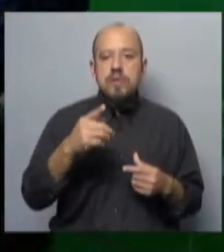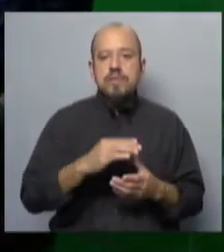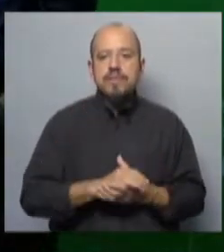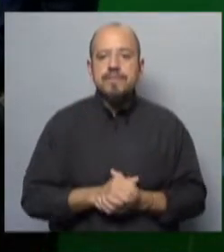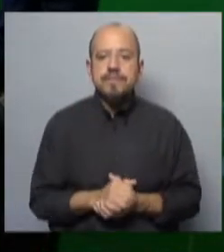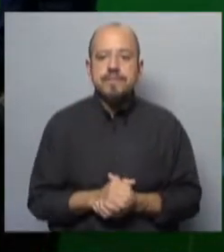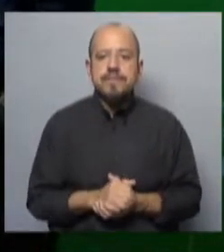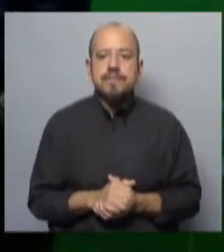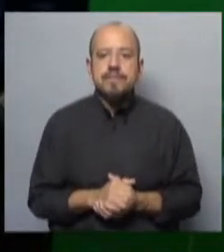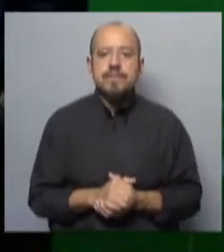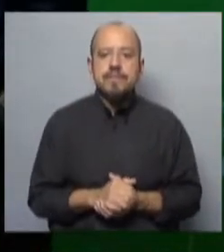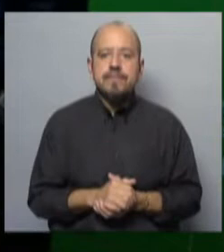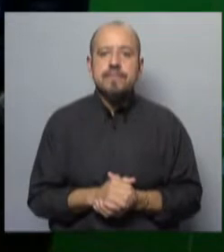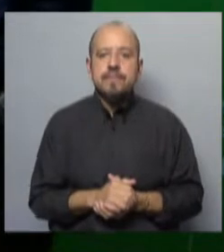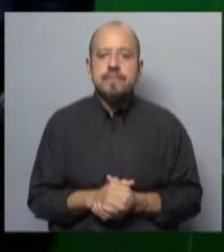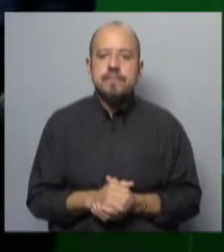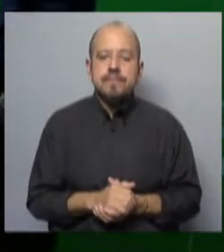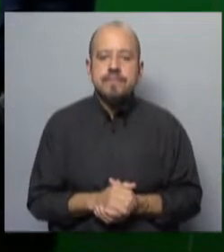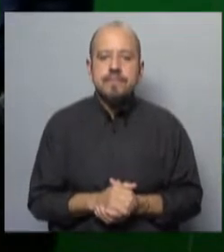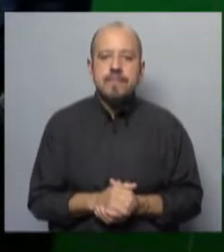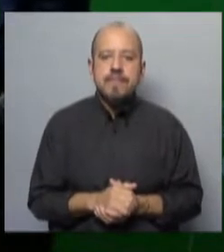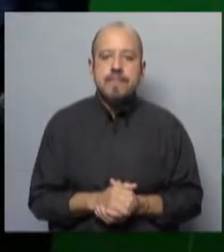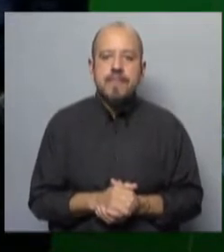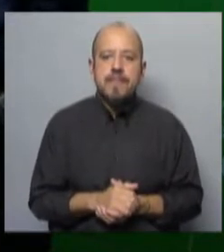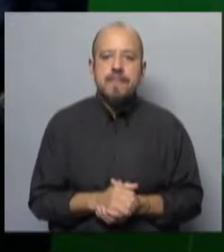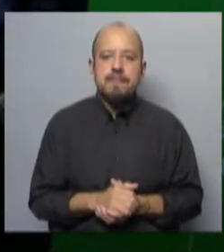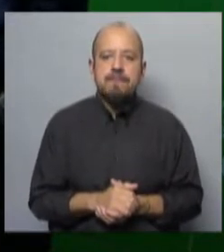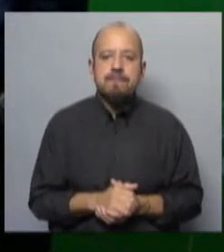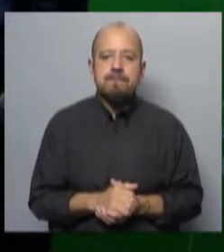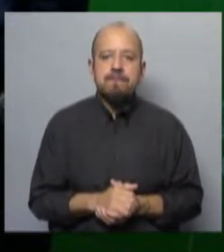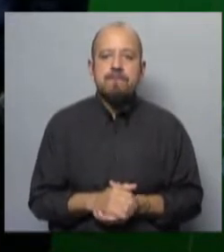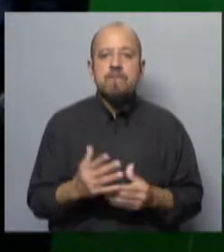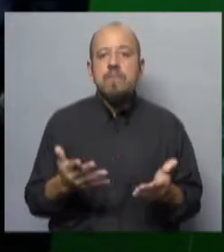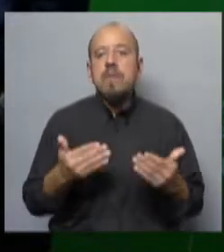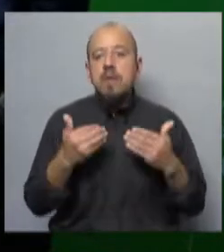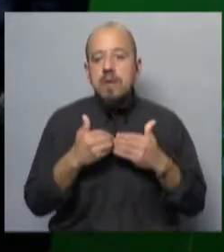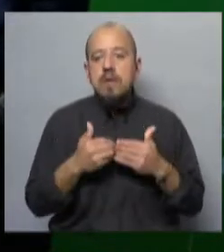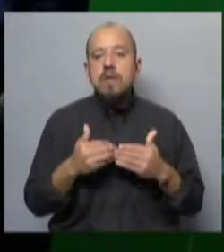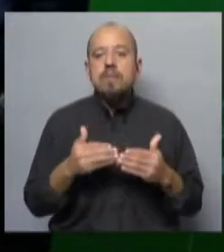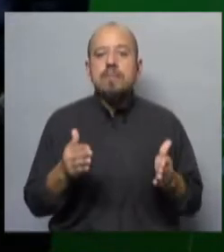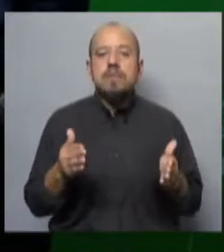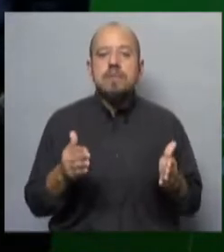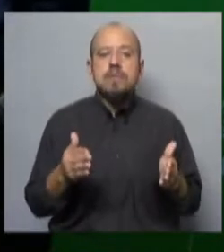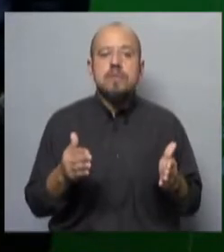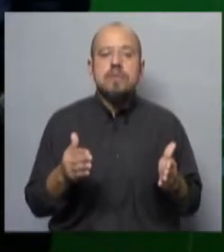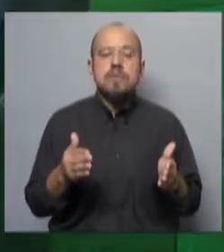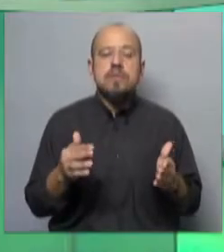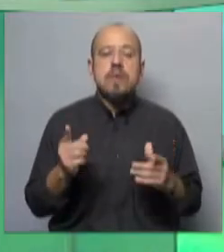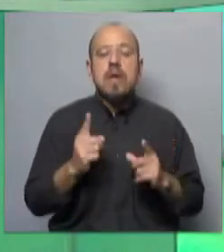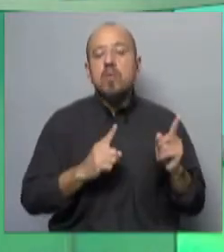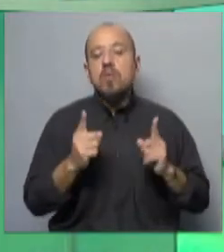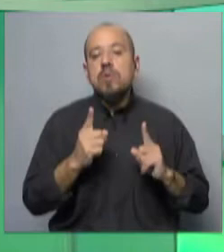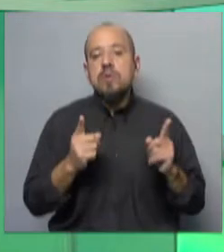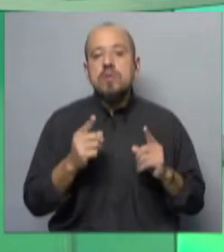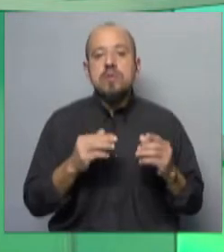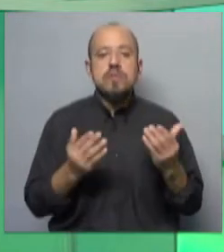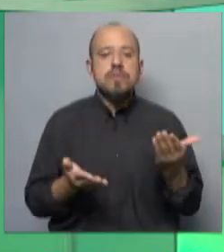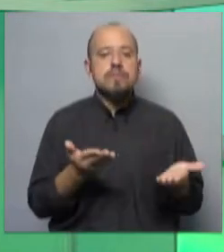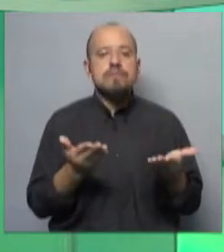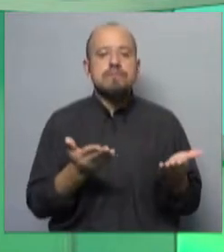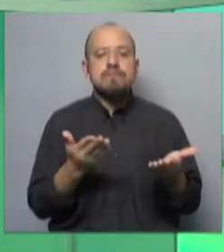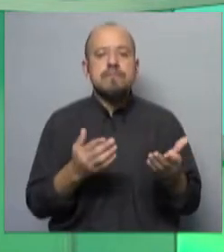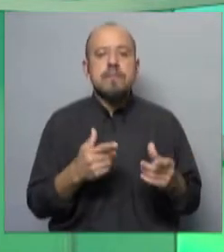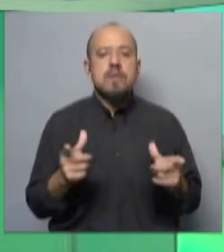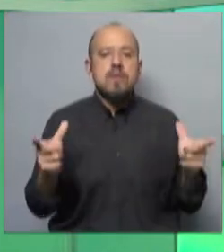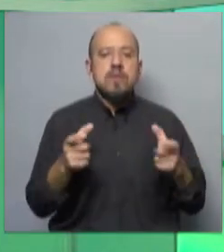estás? ¿Qué tal? Buenas noches, ¿cómo están? Muy bien. ¿Te parece empezar por algunas palabras, un análisis breve de